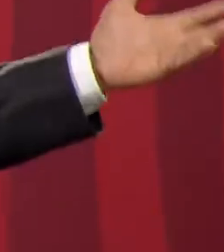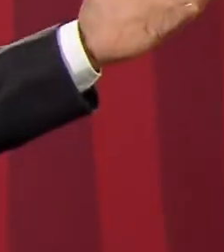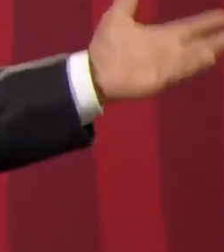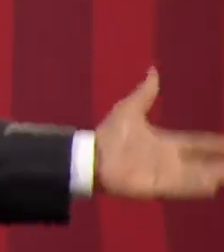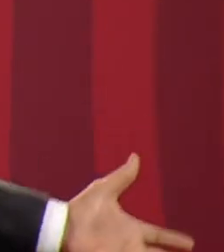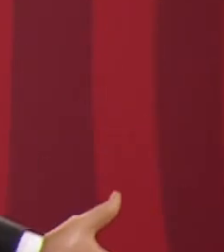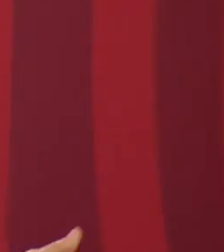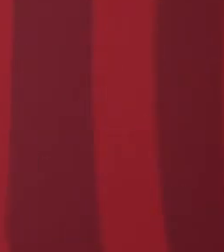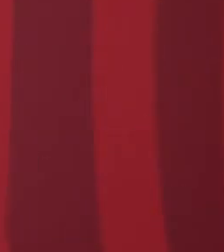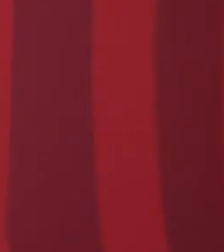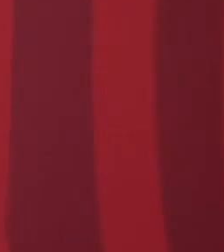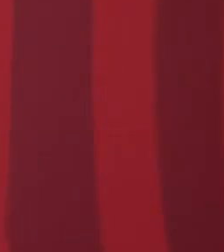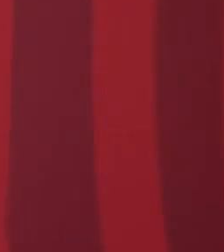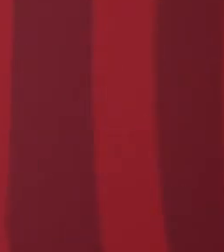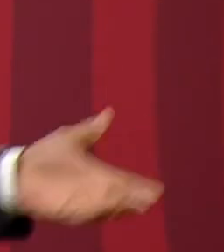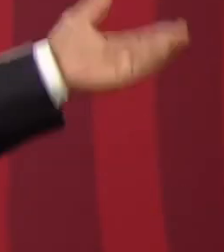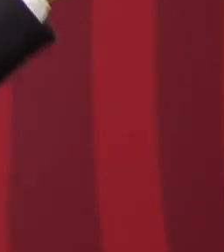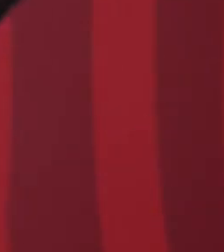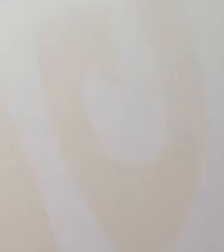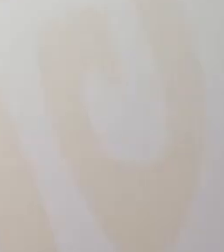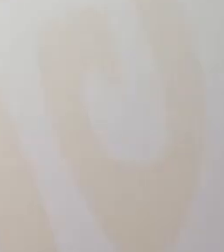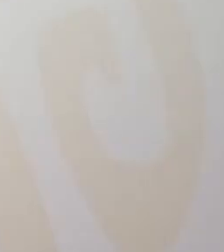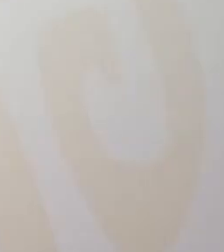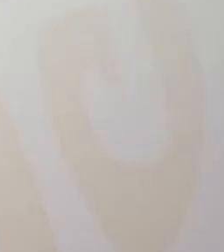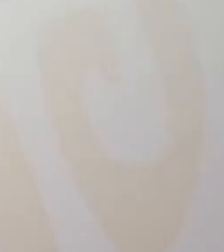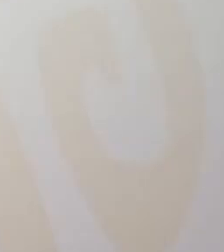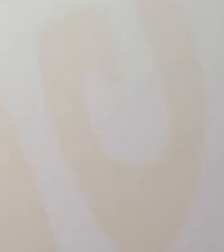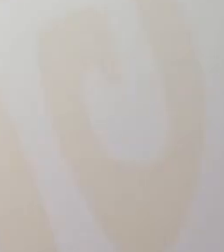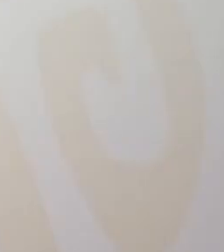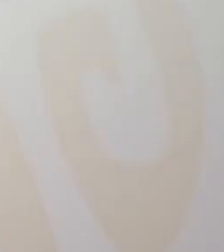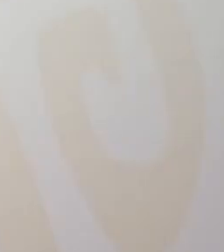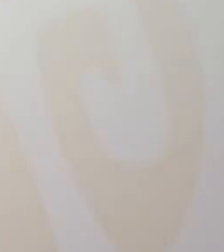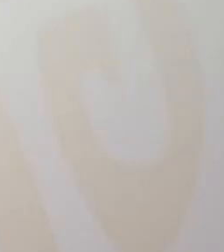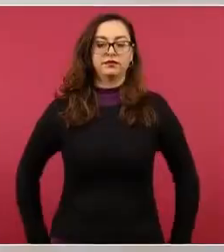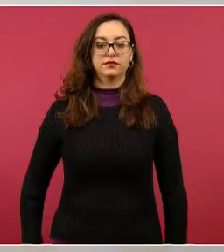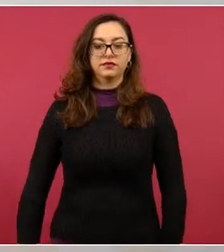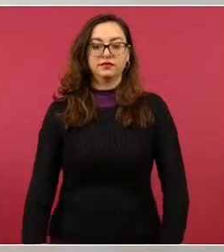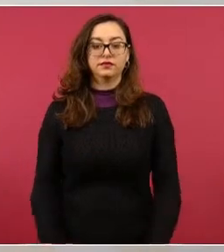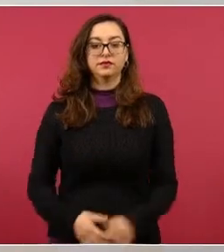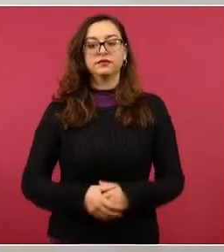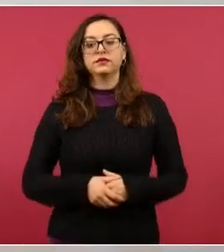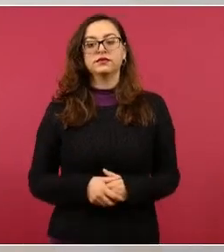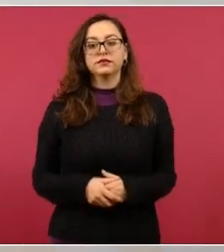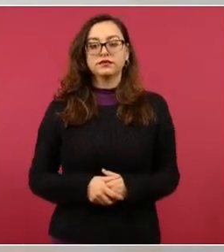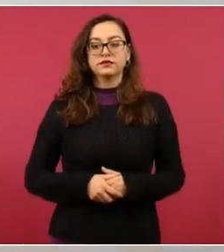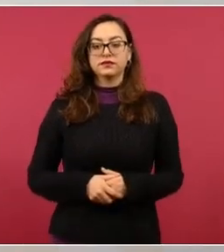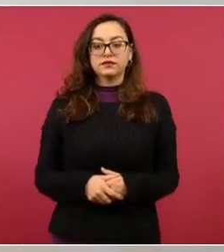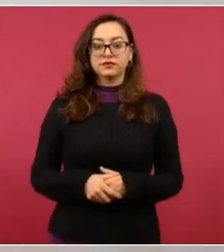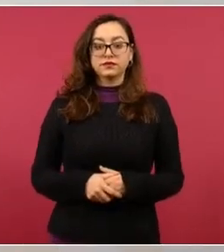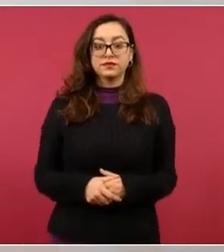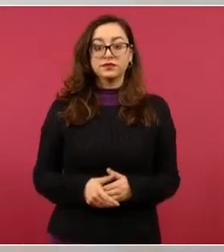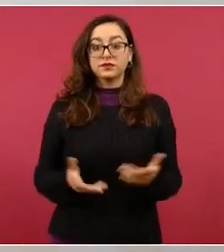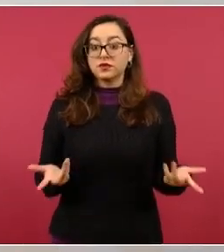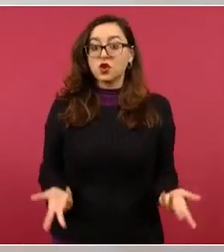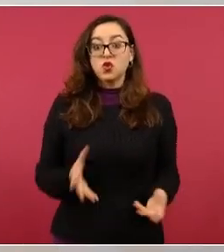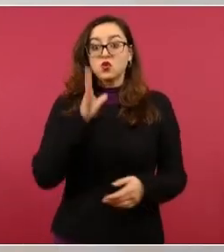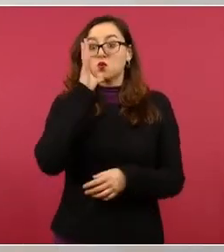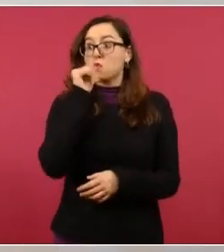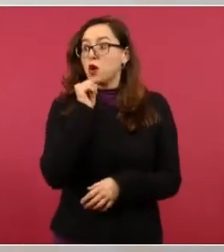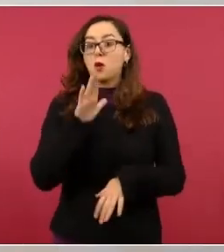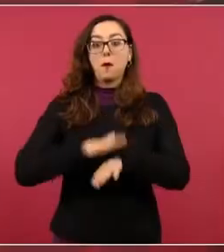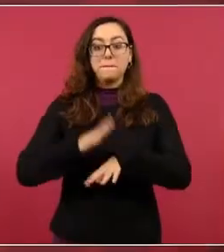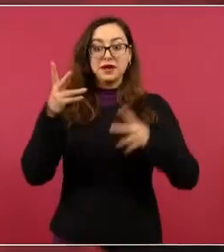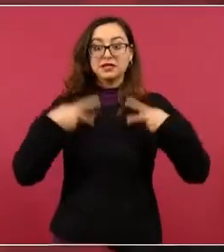de que haya más acarreados, o mejor dicho, no hay posibilidades de que haya más acarreados,